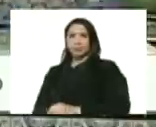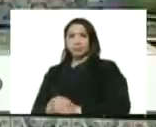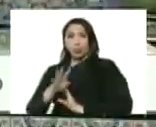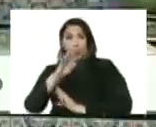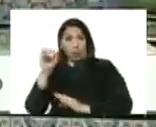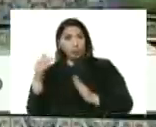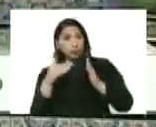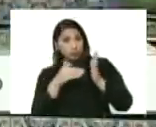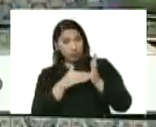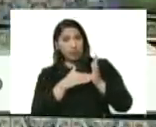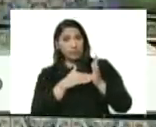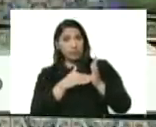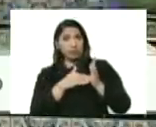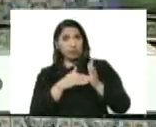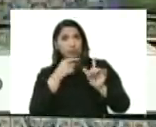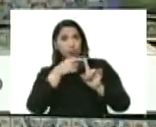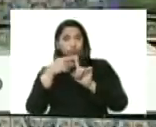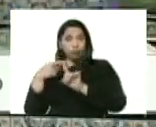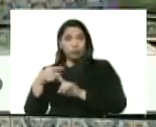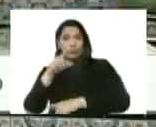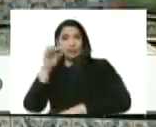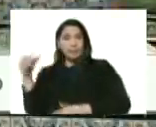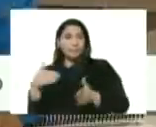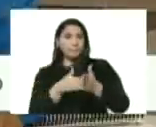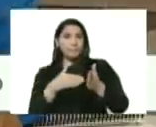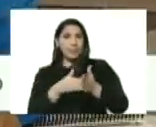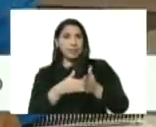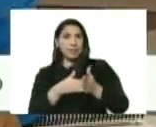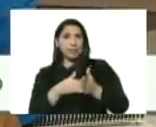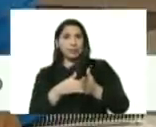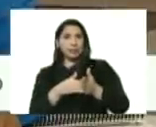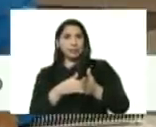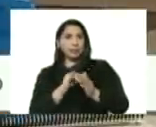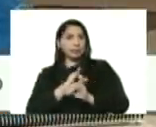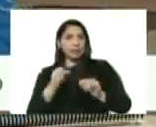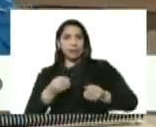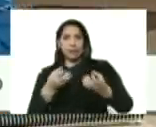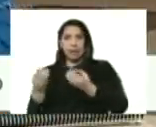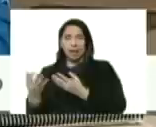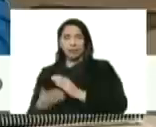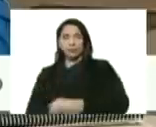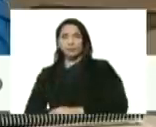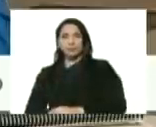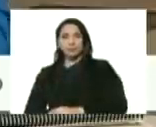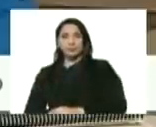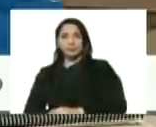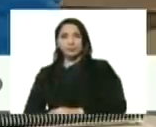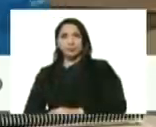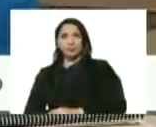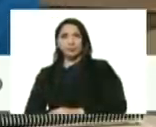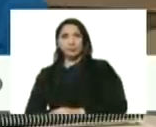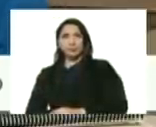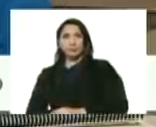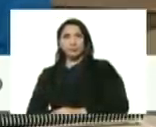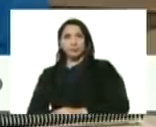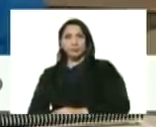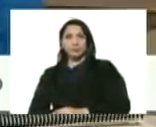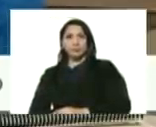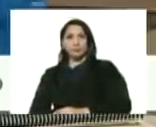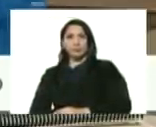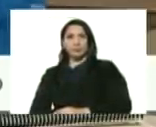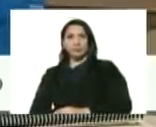.000 si suman las 100.000 que ya entregamos correcto sumando las 100.000 que ya entregamos correcto que están acá arriba correcto